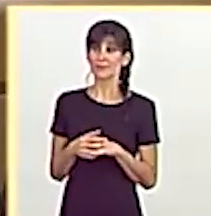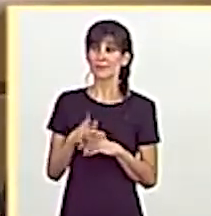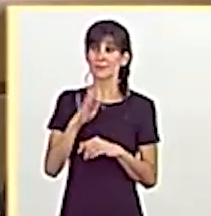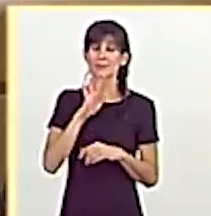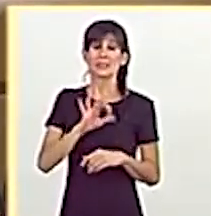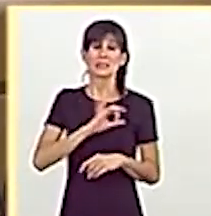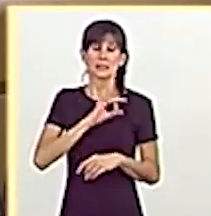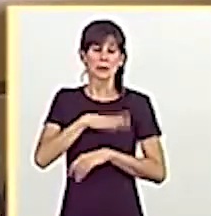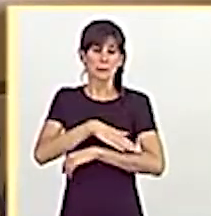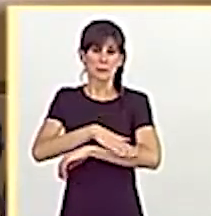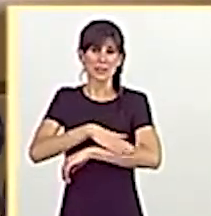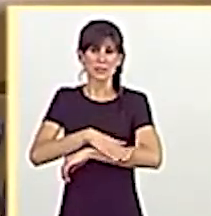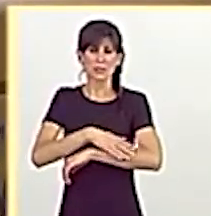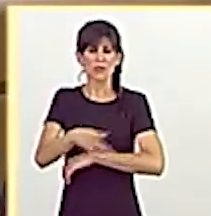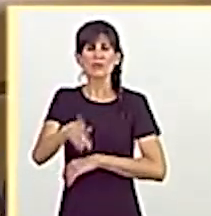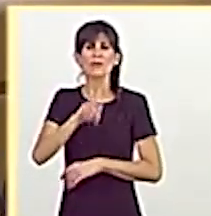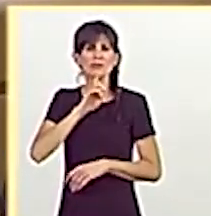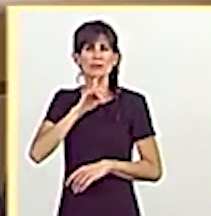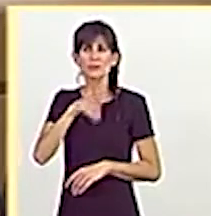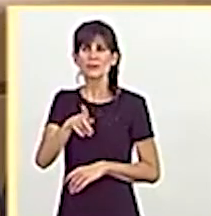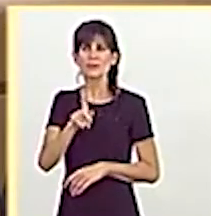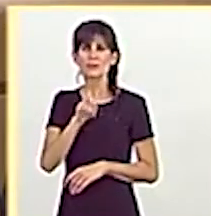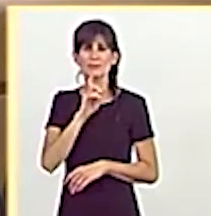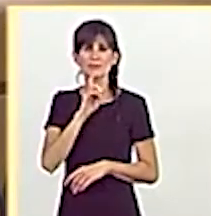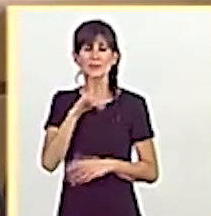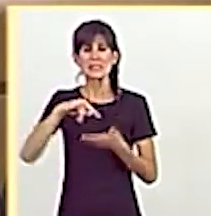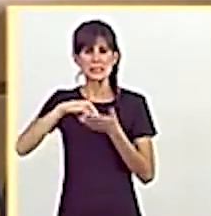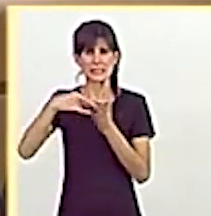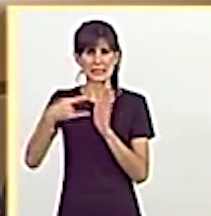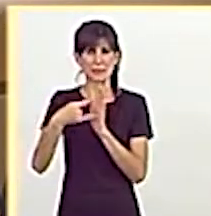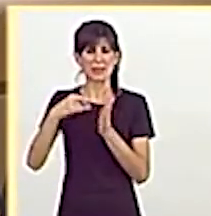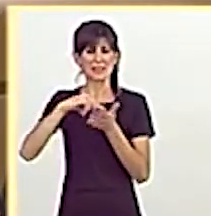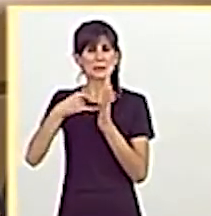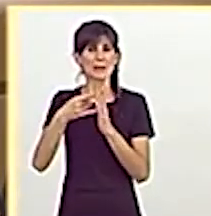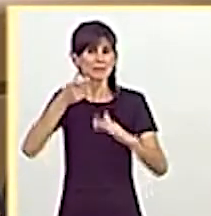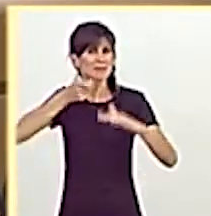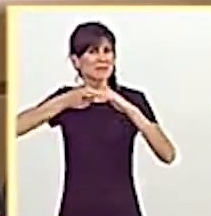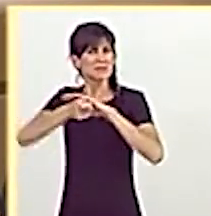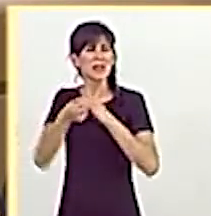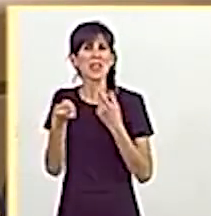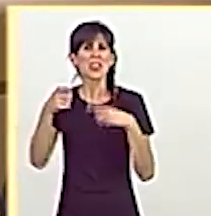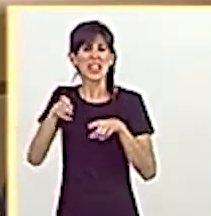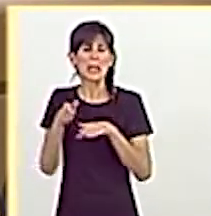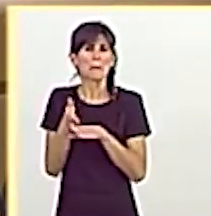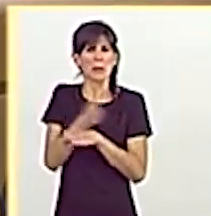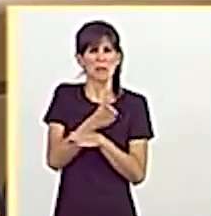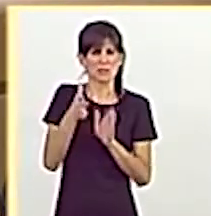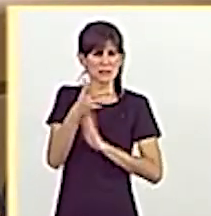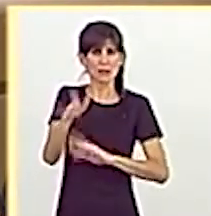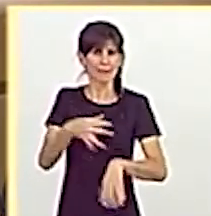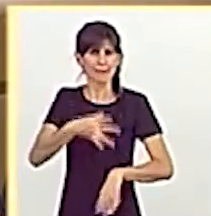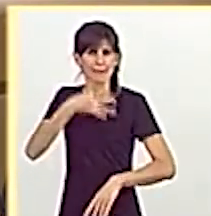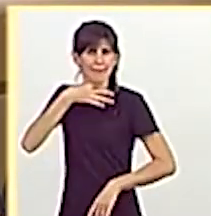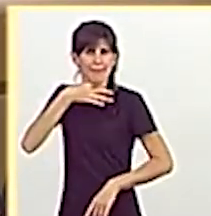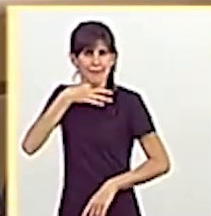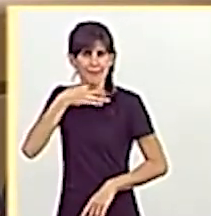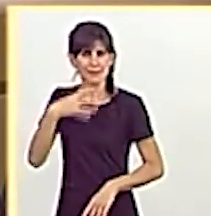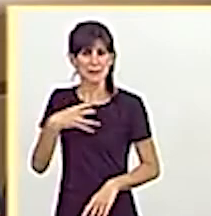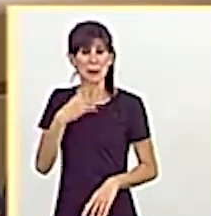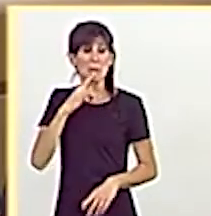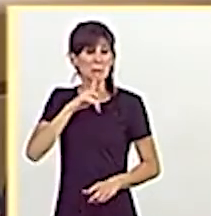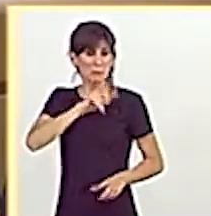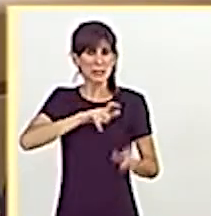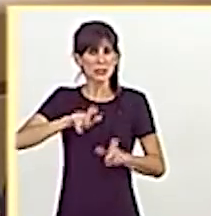Señor ministro, ¿cómo puede ser que el sistema de solicitud de cita previa esté colapsado para las